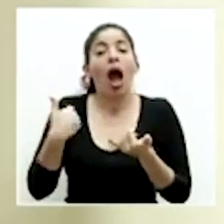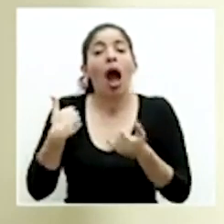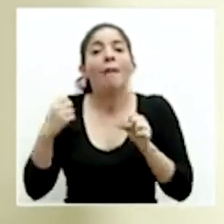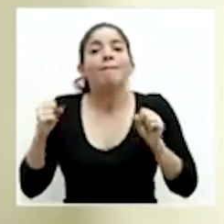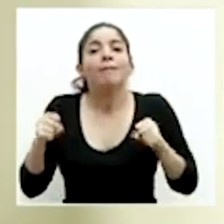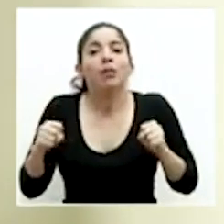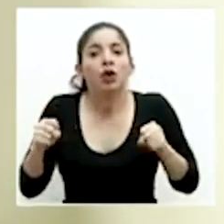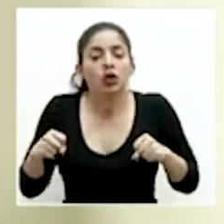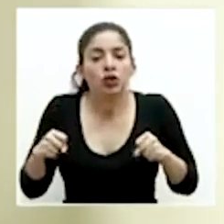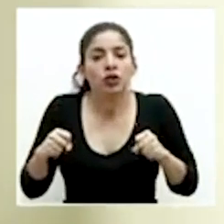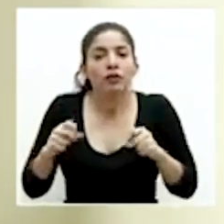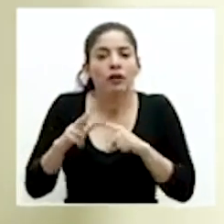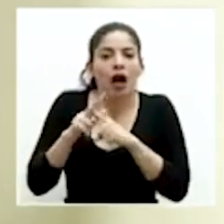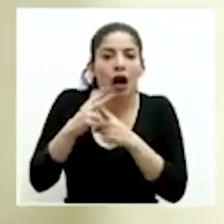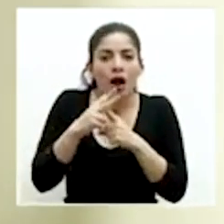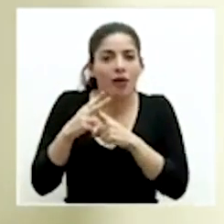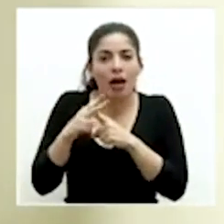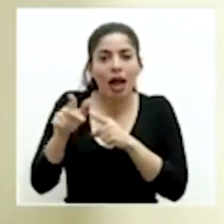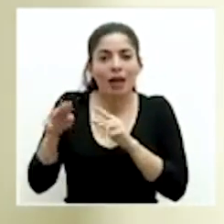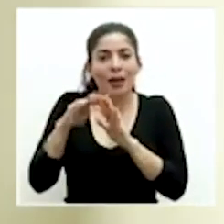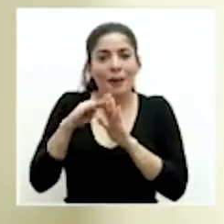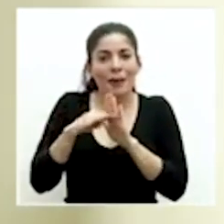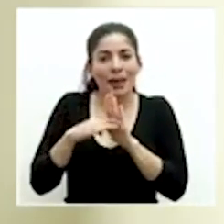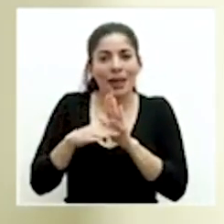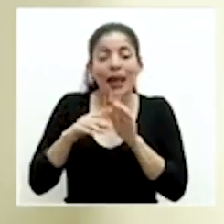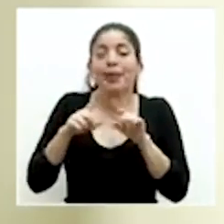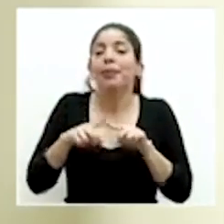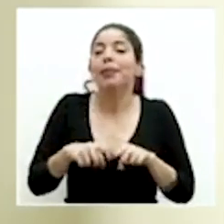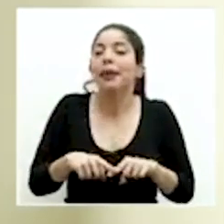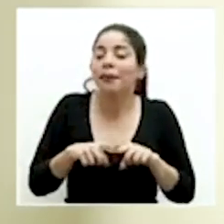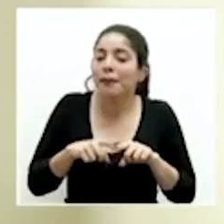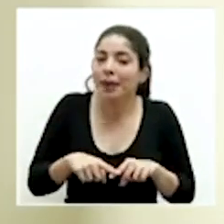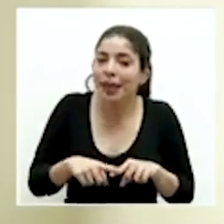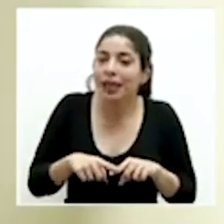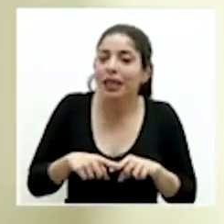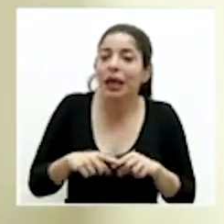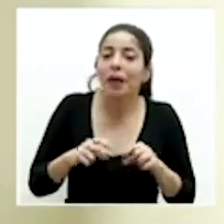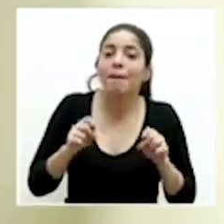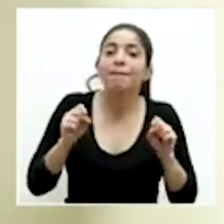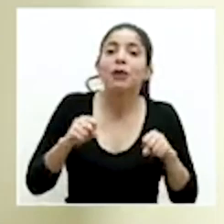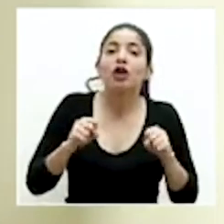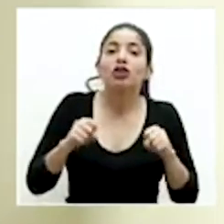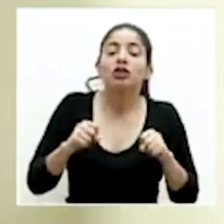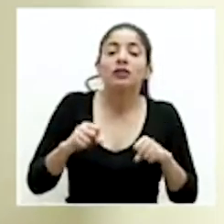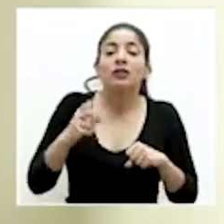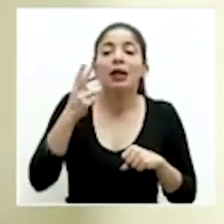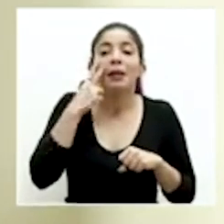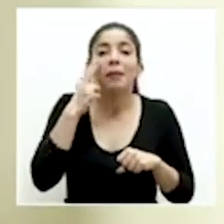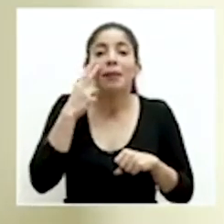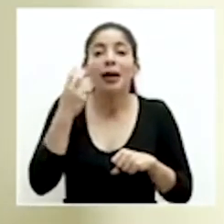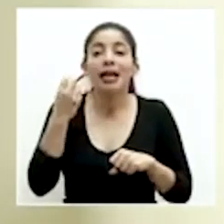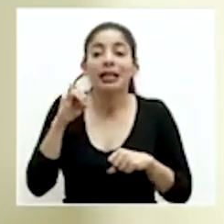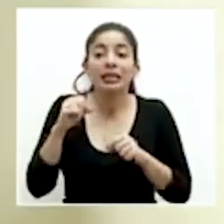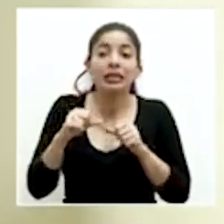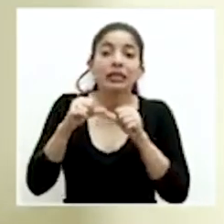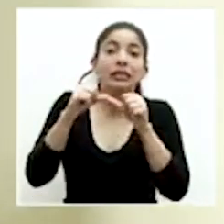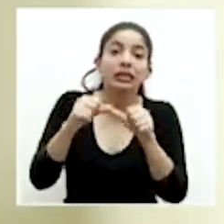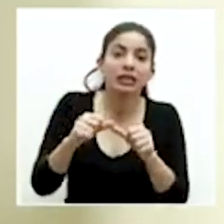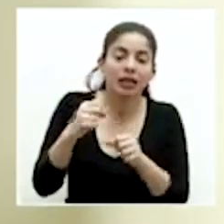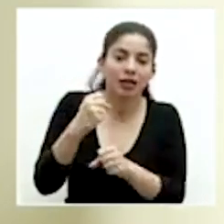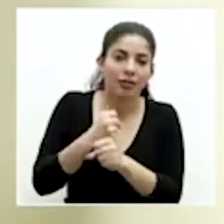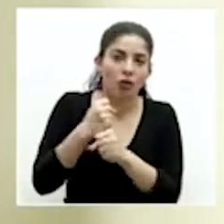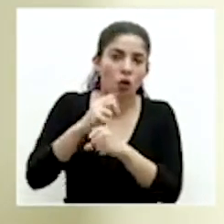posibilidades de ajuste de esas medidas dependiendo de las de las posibilidades también que se puedan dar de continuidad en el